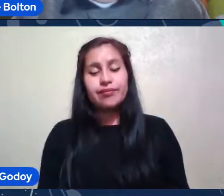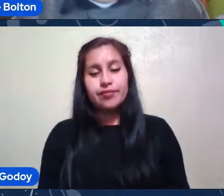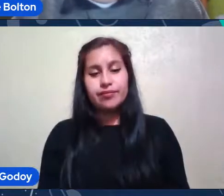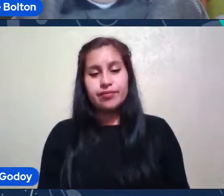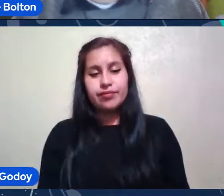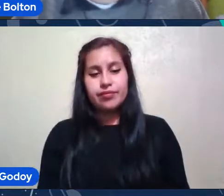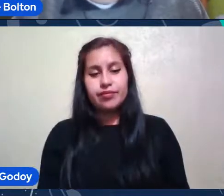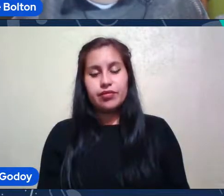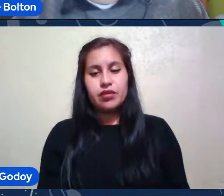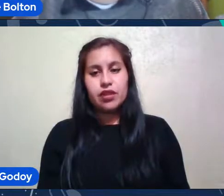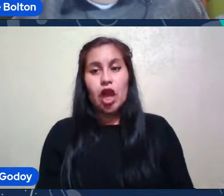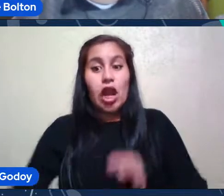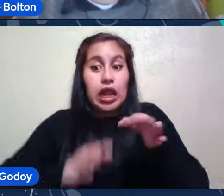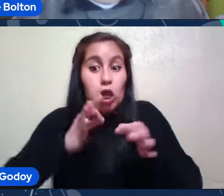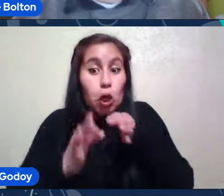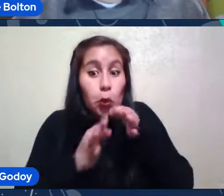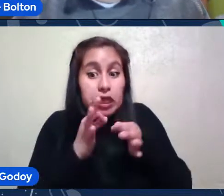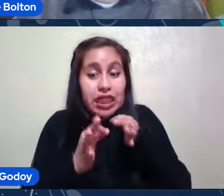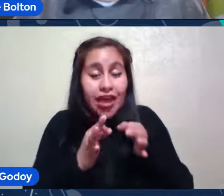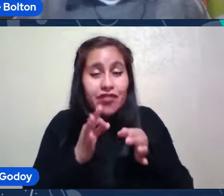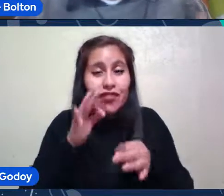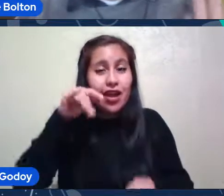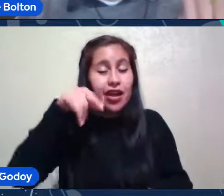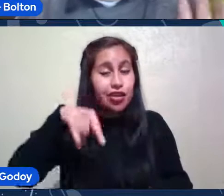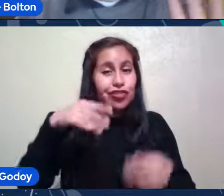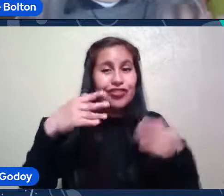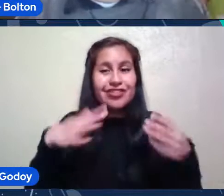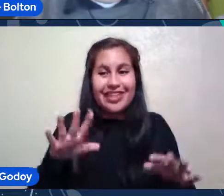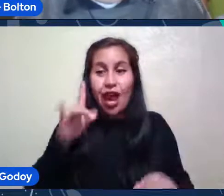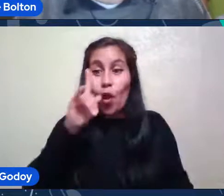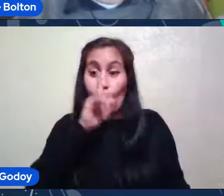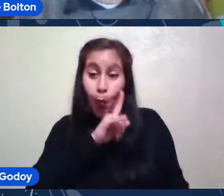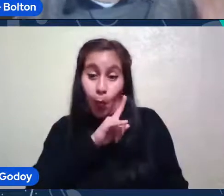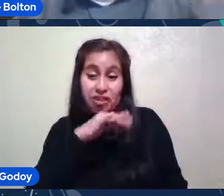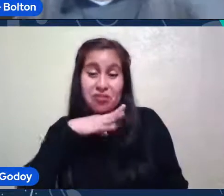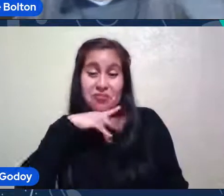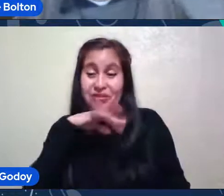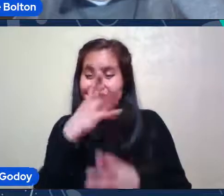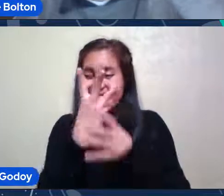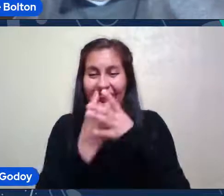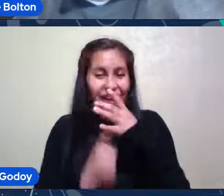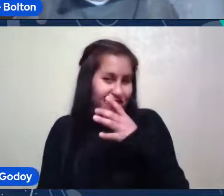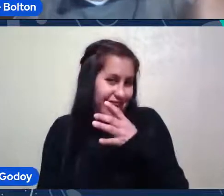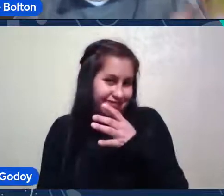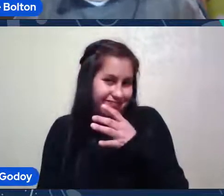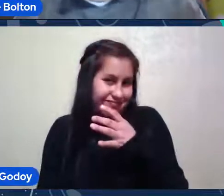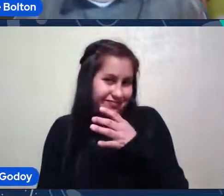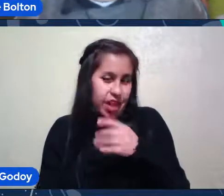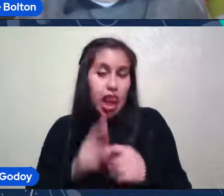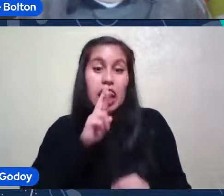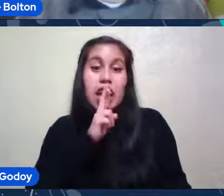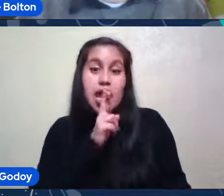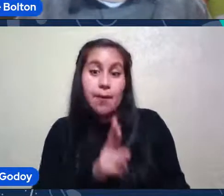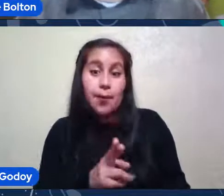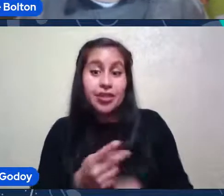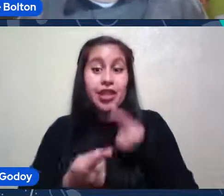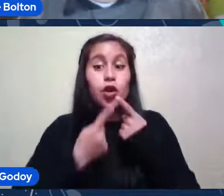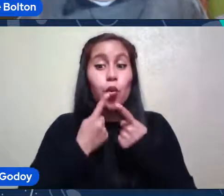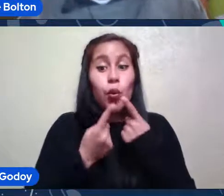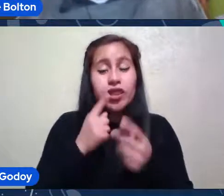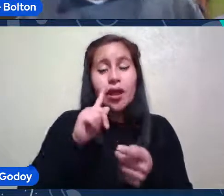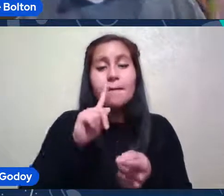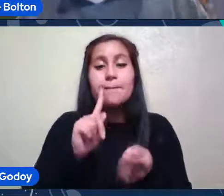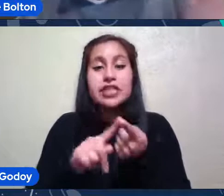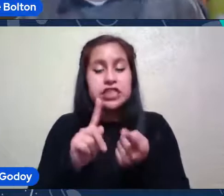Bueno Como Les Comentaba Nicolás Esto Ya Fueron Los Últimos Minutos Para Que Pudieran Responder Una Muy Breve Encuesta Para Participar Por Este